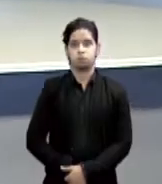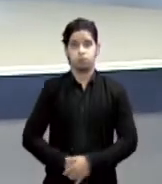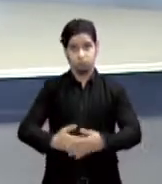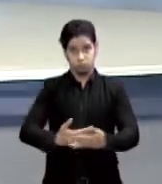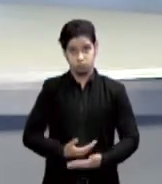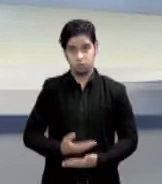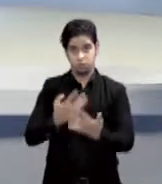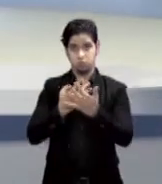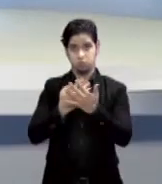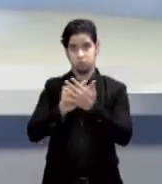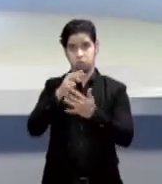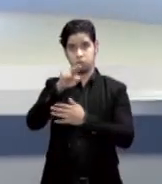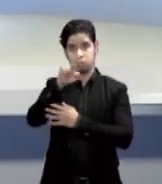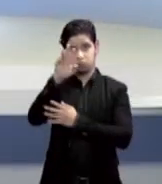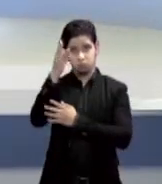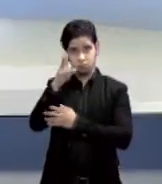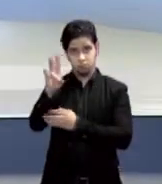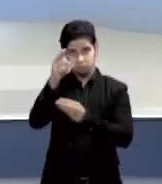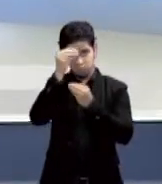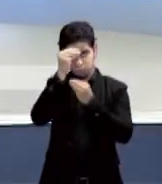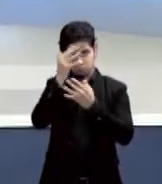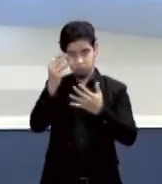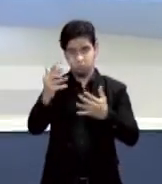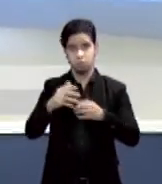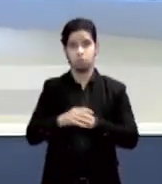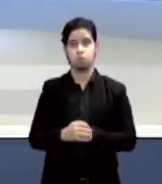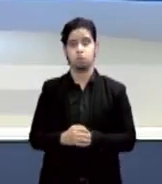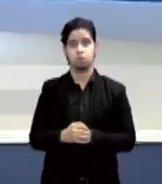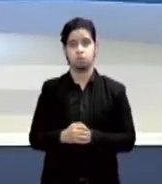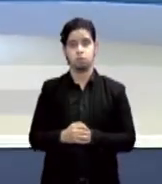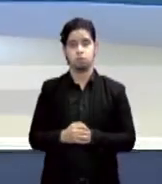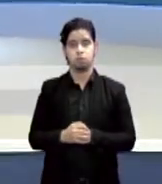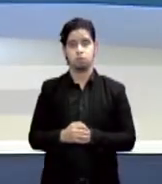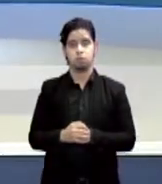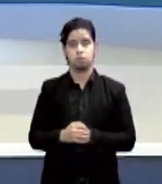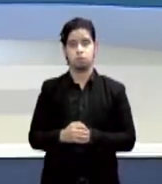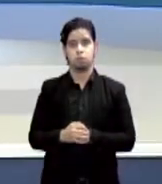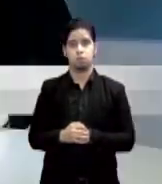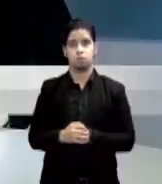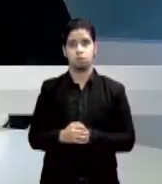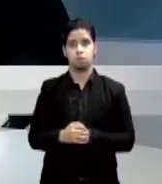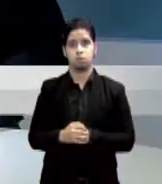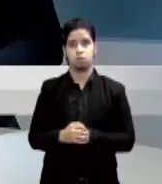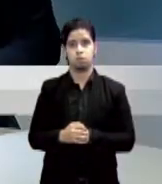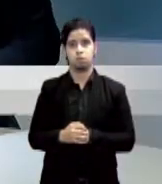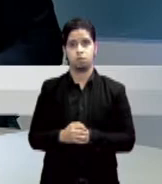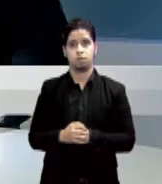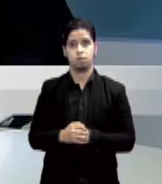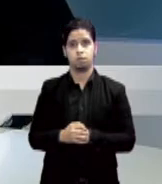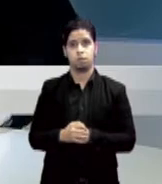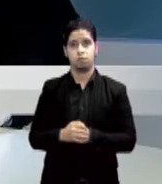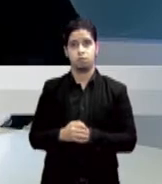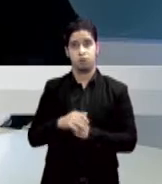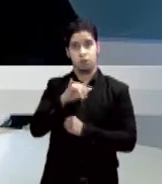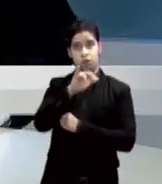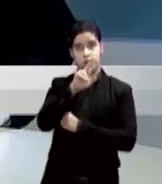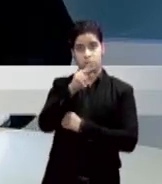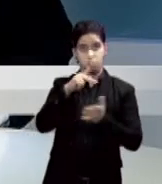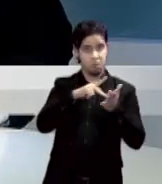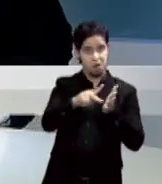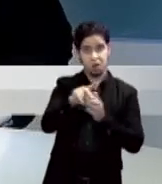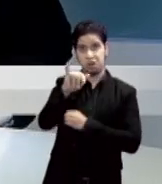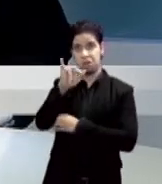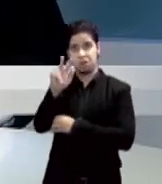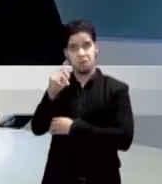bienvenidos a noticias 24 7 informa de inmediato pasamos a las noticias para esta hora ni pagarán ibu ni